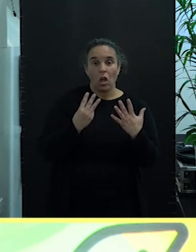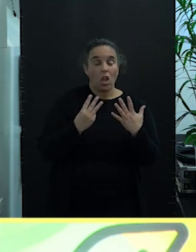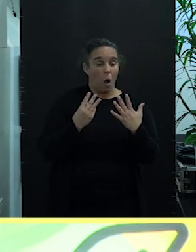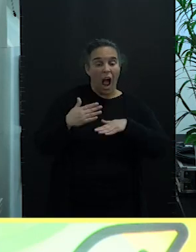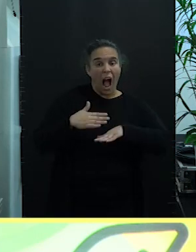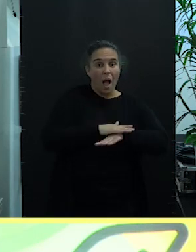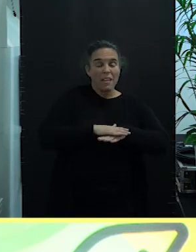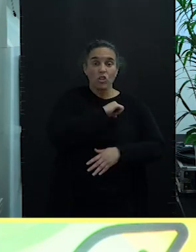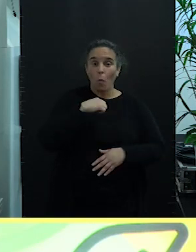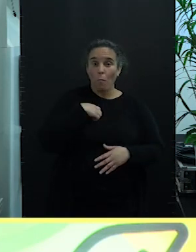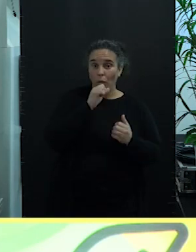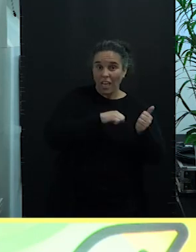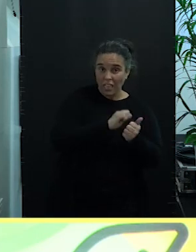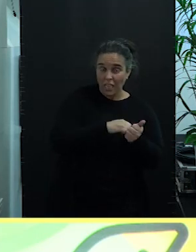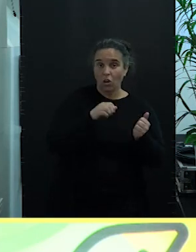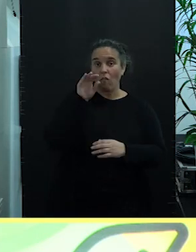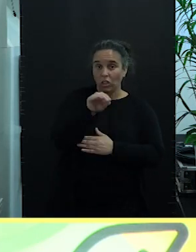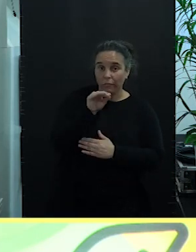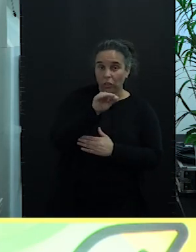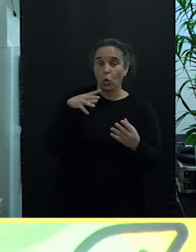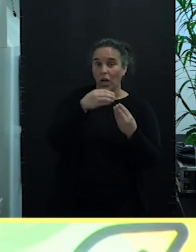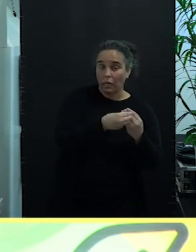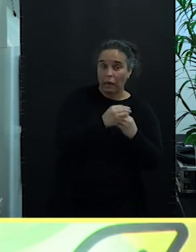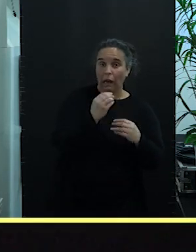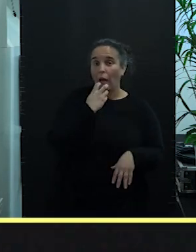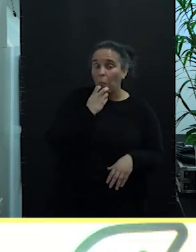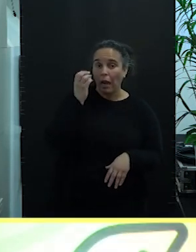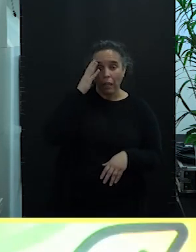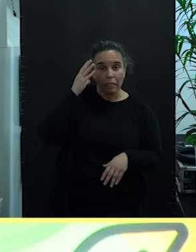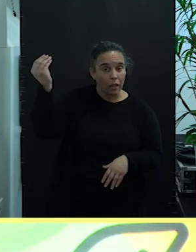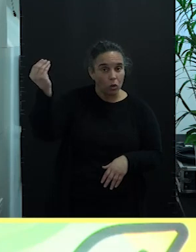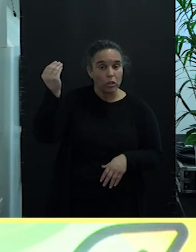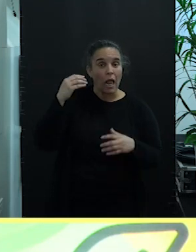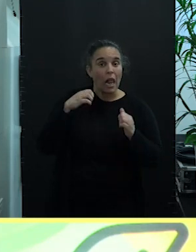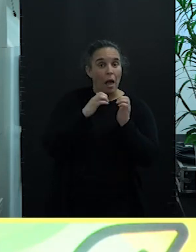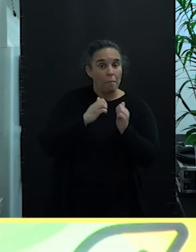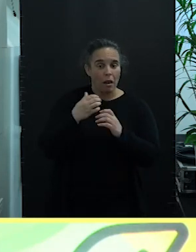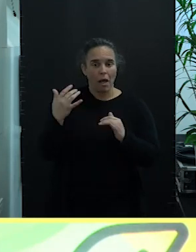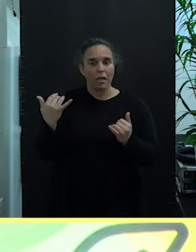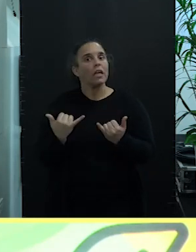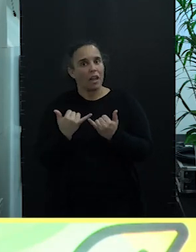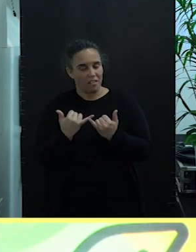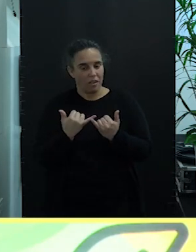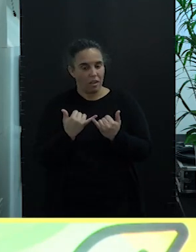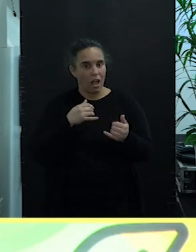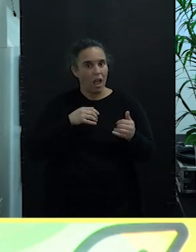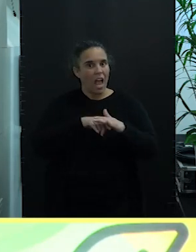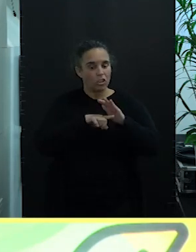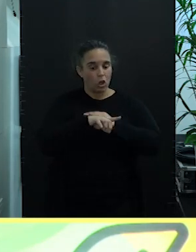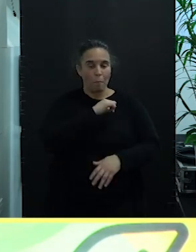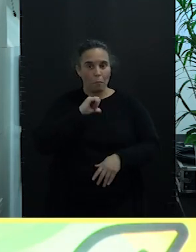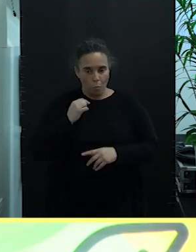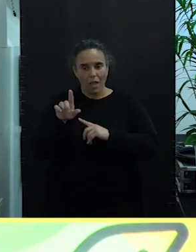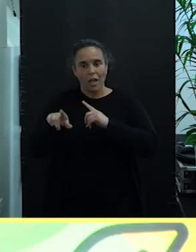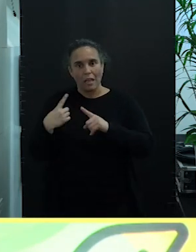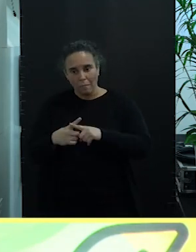Hierro, Fuerteventura, Gran Canaria, La Gomera, Lanzarote, La Palma y Tenerife, así como por la isla de La Graciosa